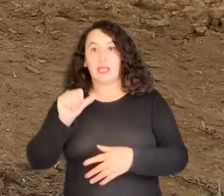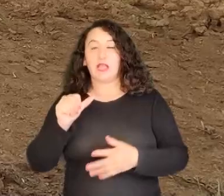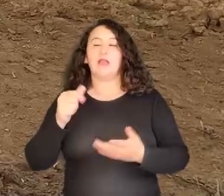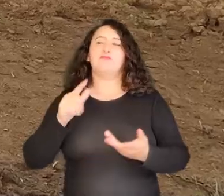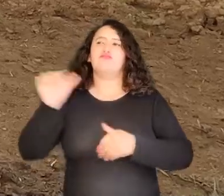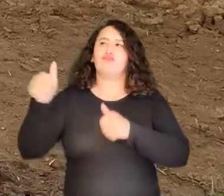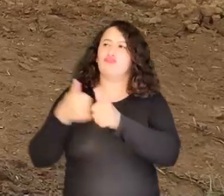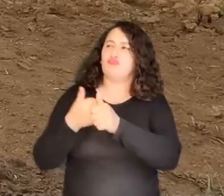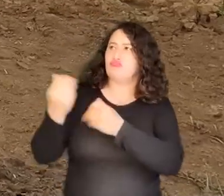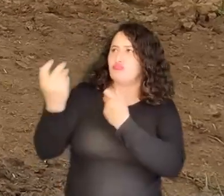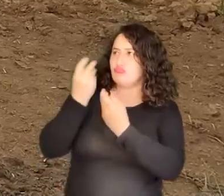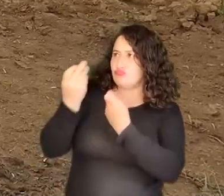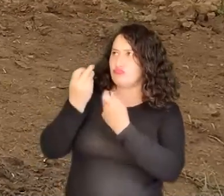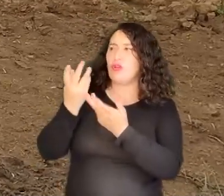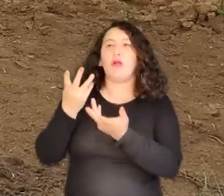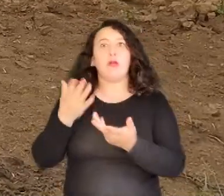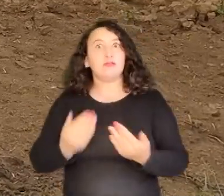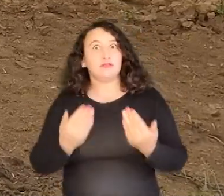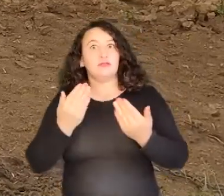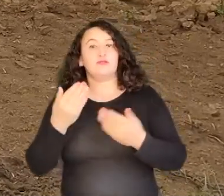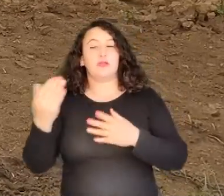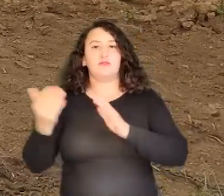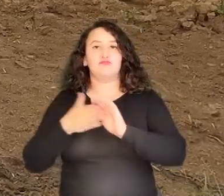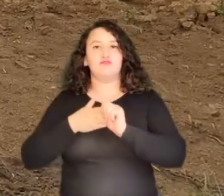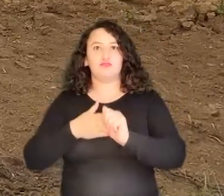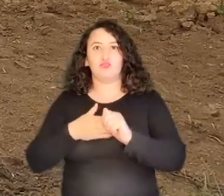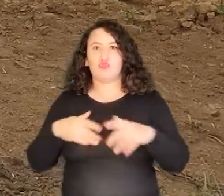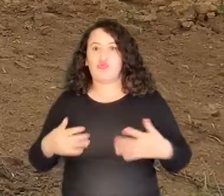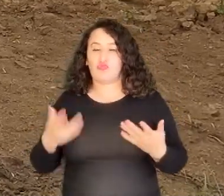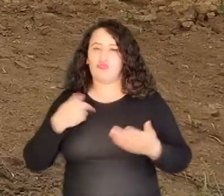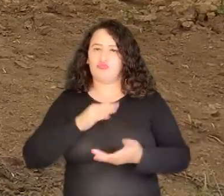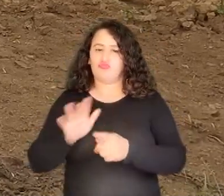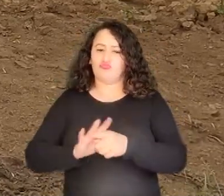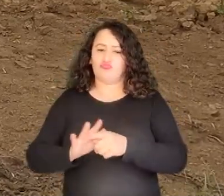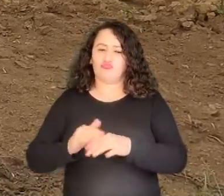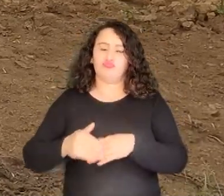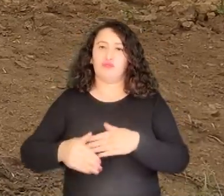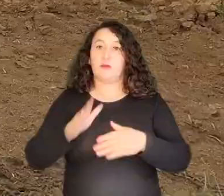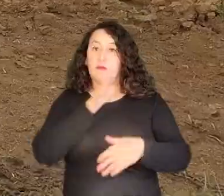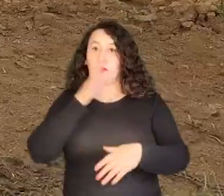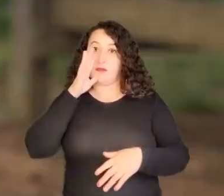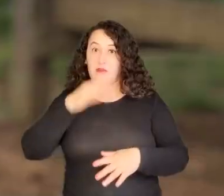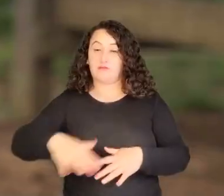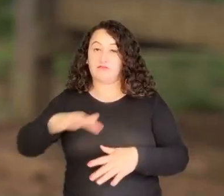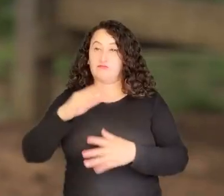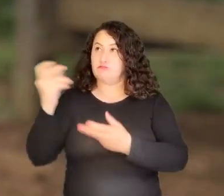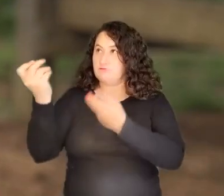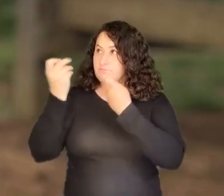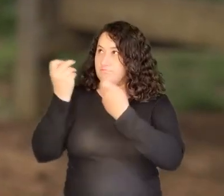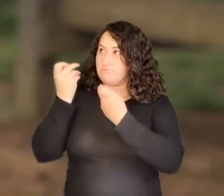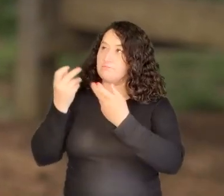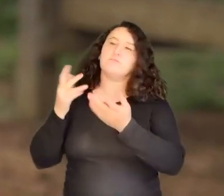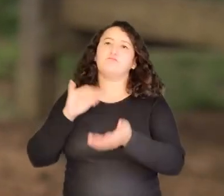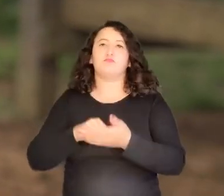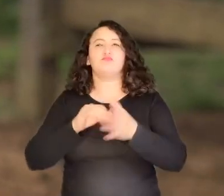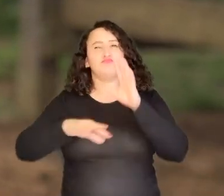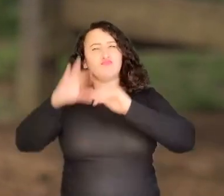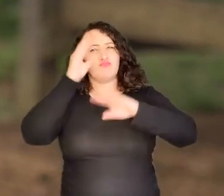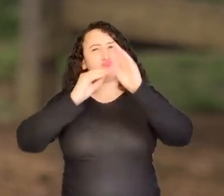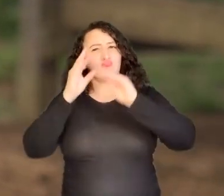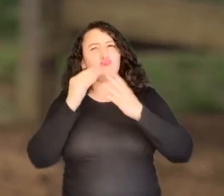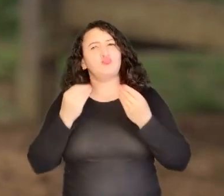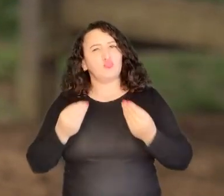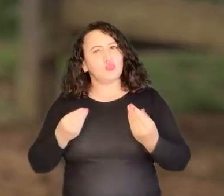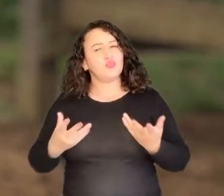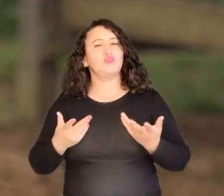asesoramientos que nos dan, con las instrucciones que estamos aplicando en la FICA a través de la que ellos nos dan. De esto aprendemos mucho, nos